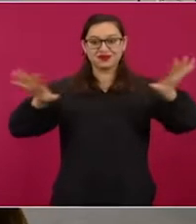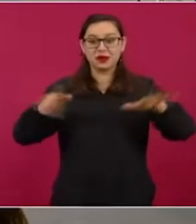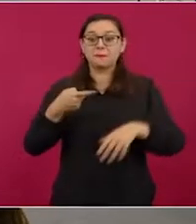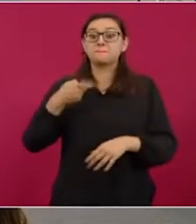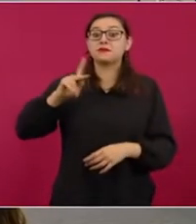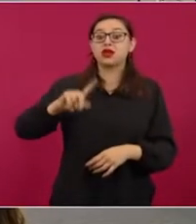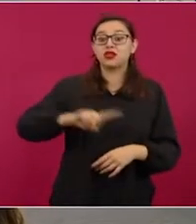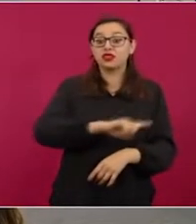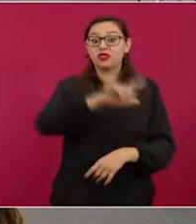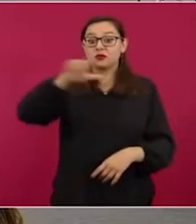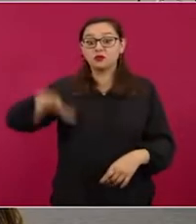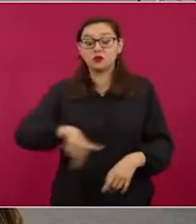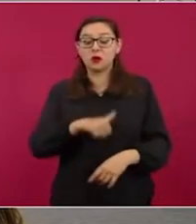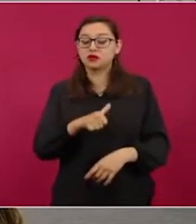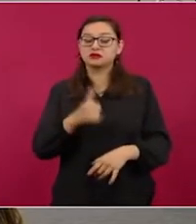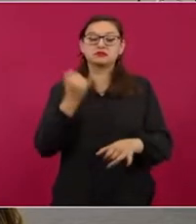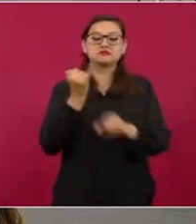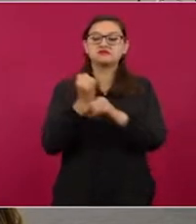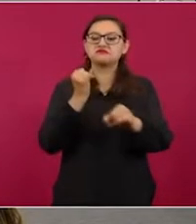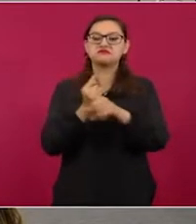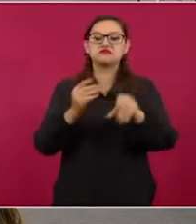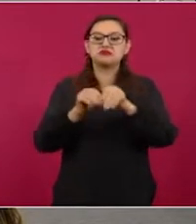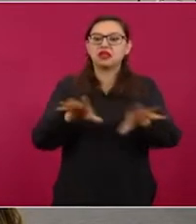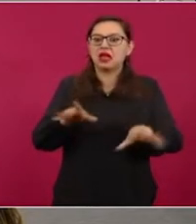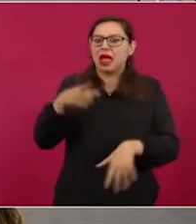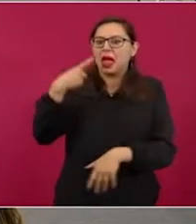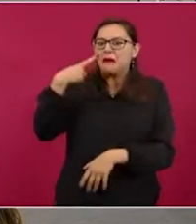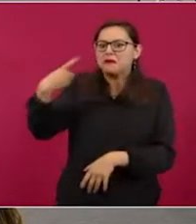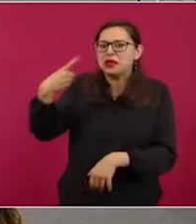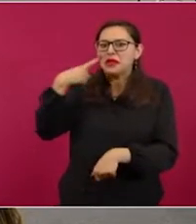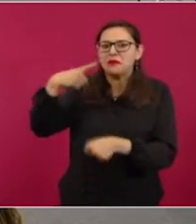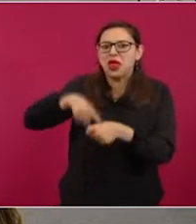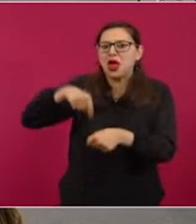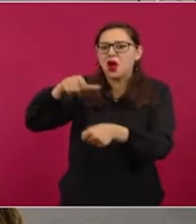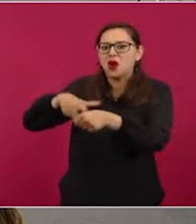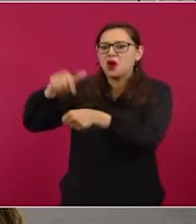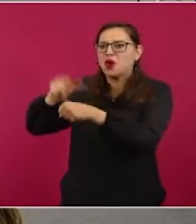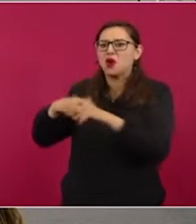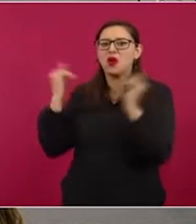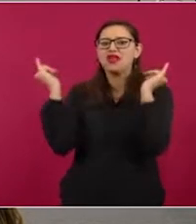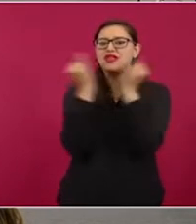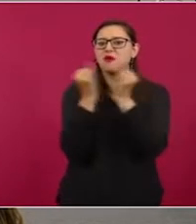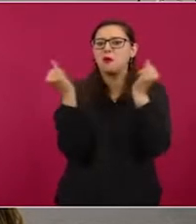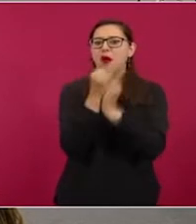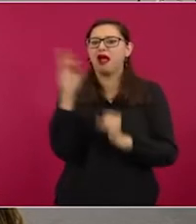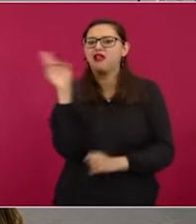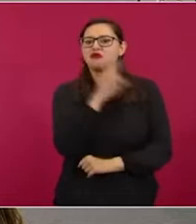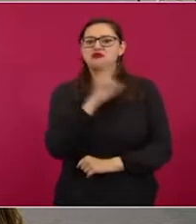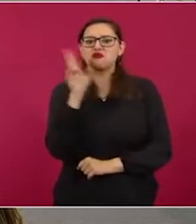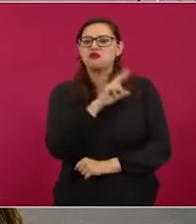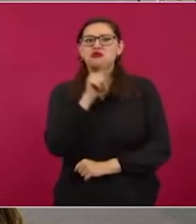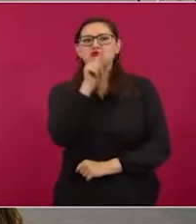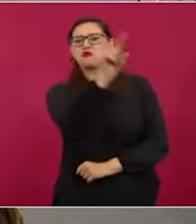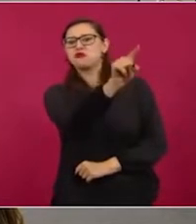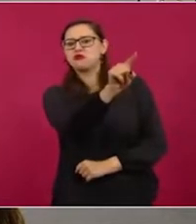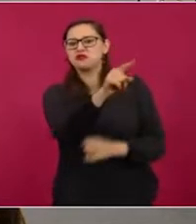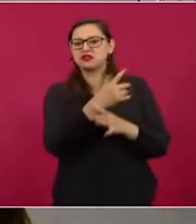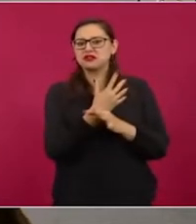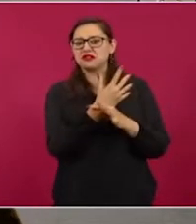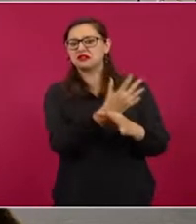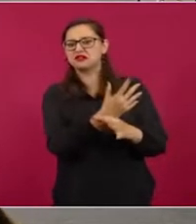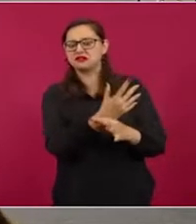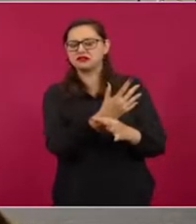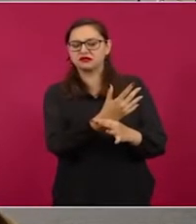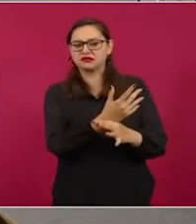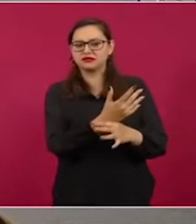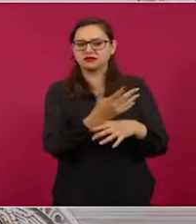decían algunos que se estaba iluminando los edificios de la ciudad con los colores de la bandera rusa